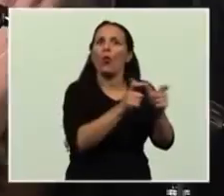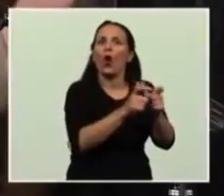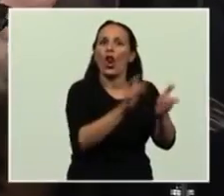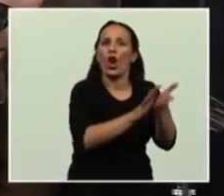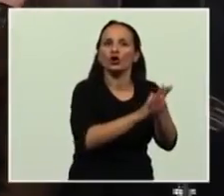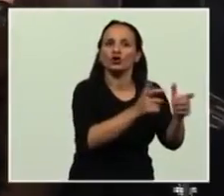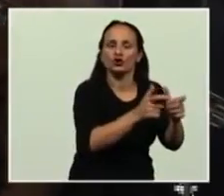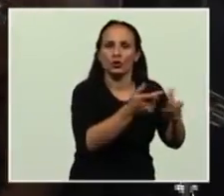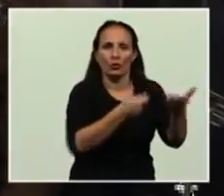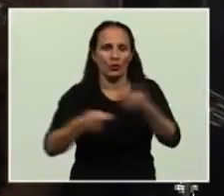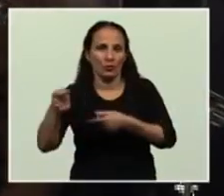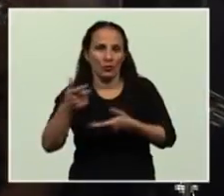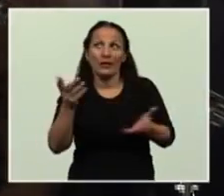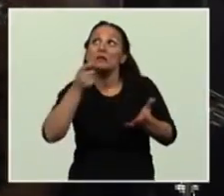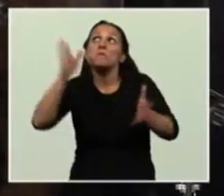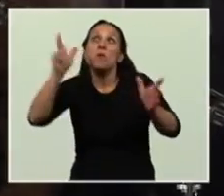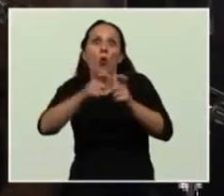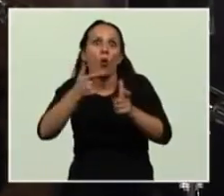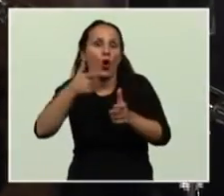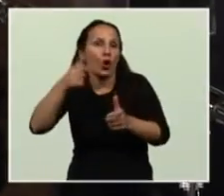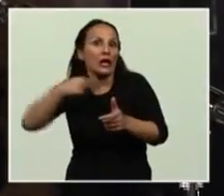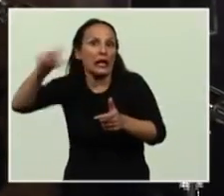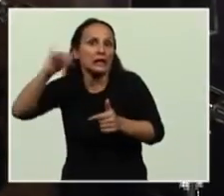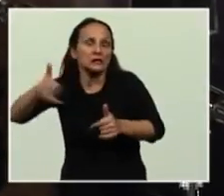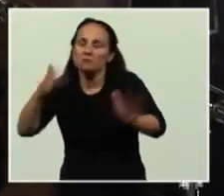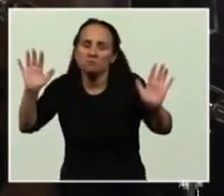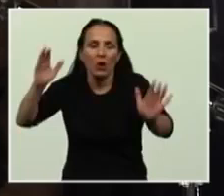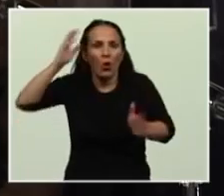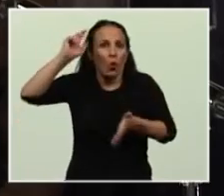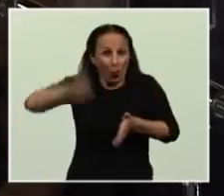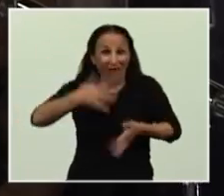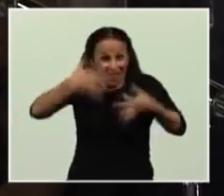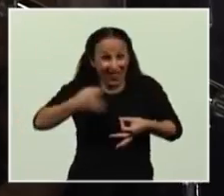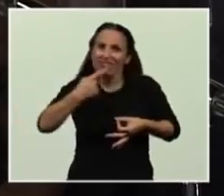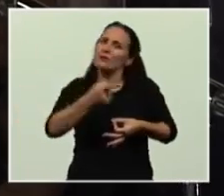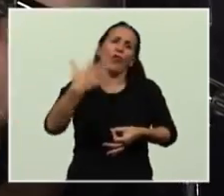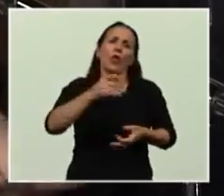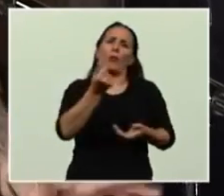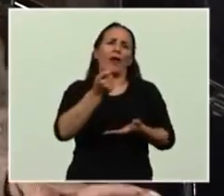para el supuesto de que admitieran bonos, porque en realidad el juez ordena pagar al contado.